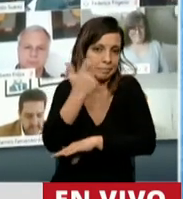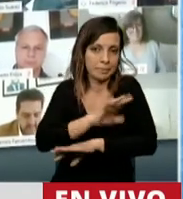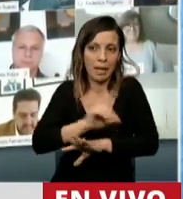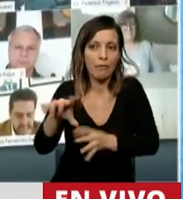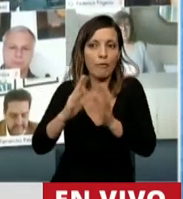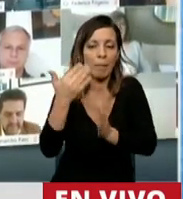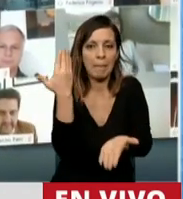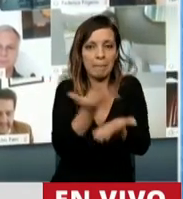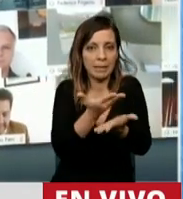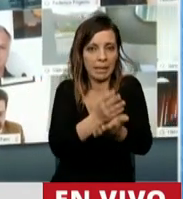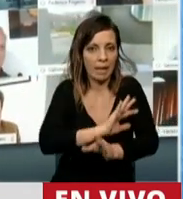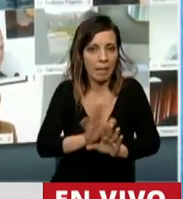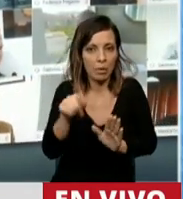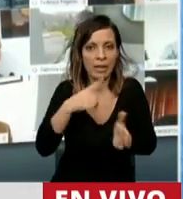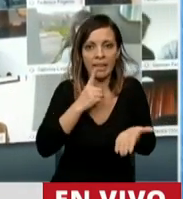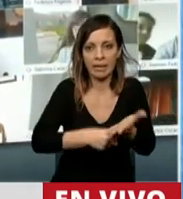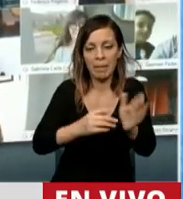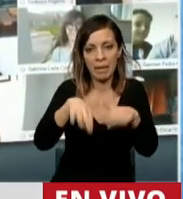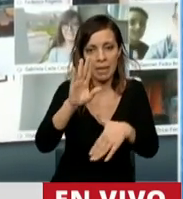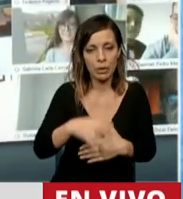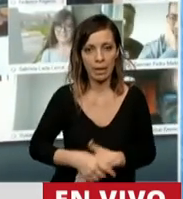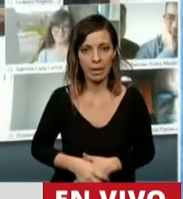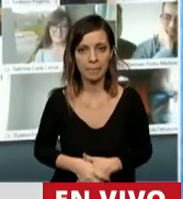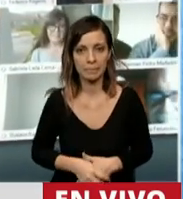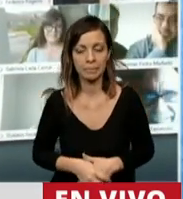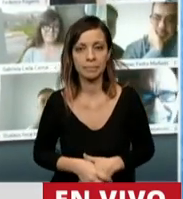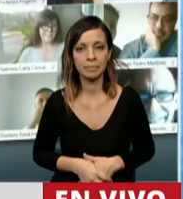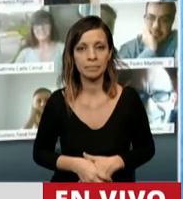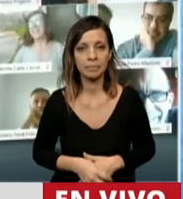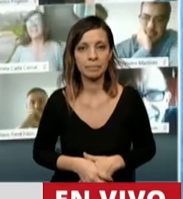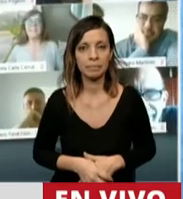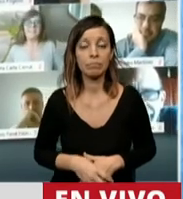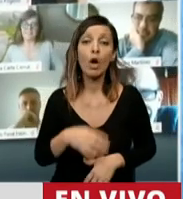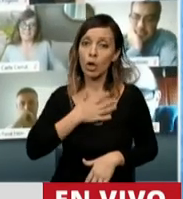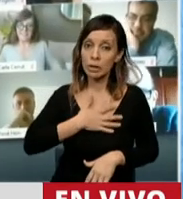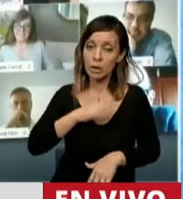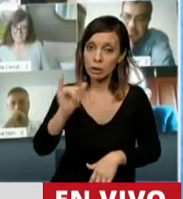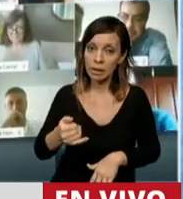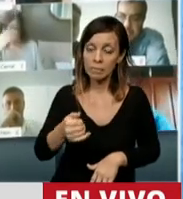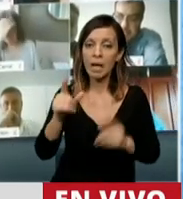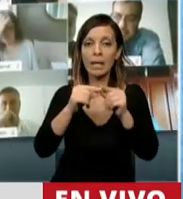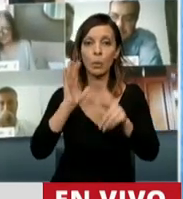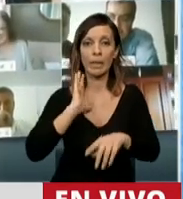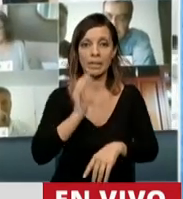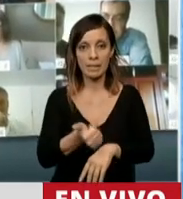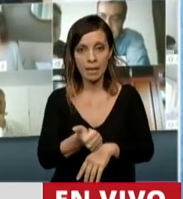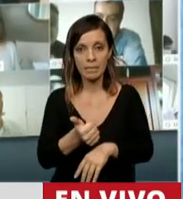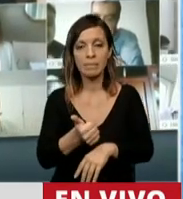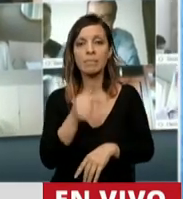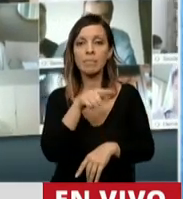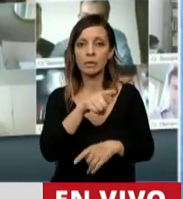presentando en este dictamen de mayoría celebramos el artículo 16 que se haya